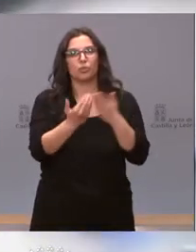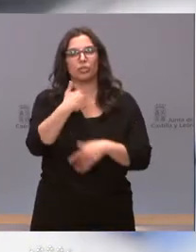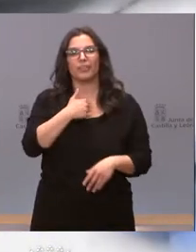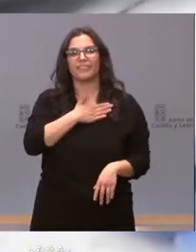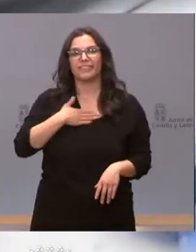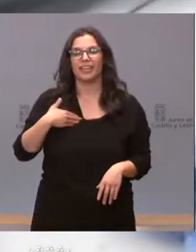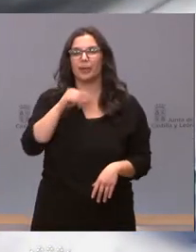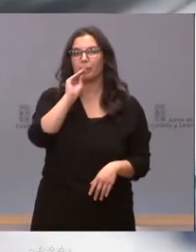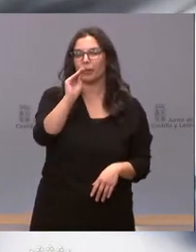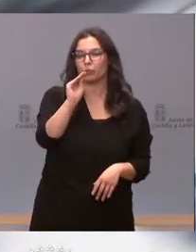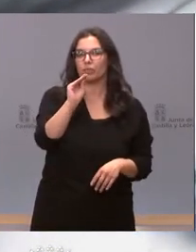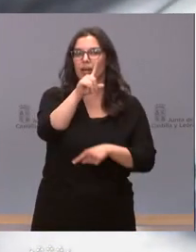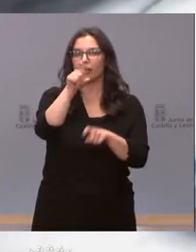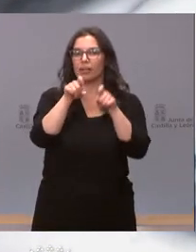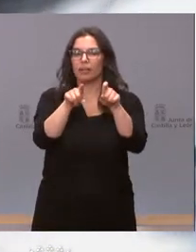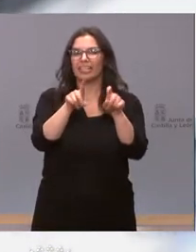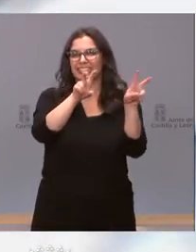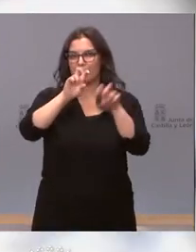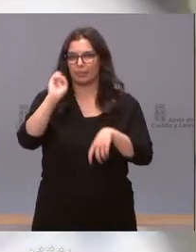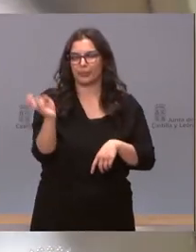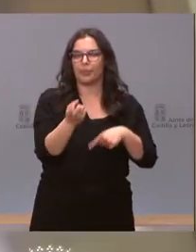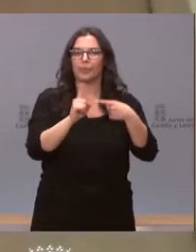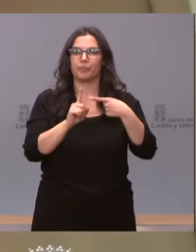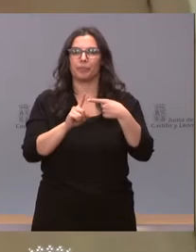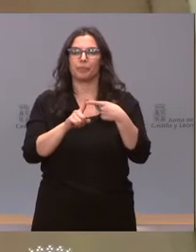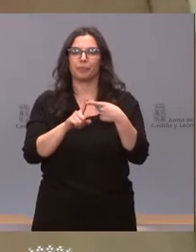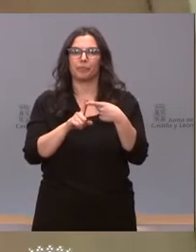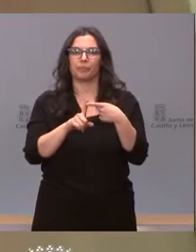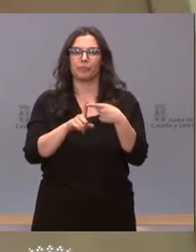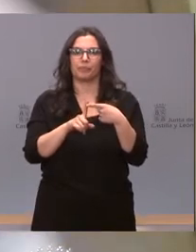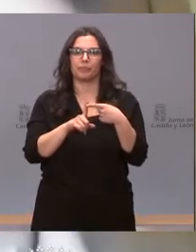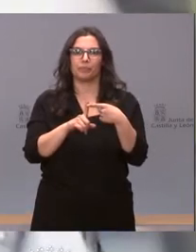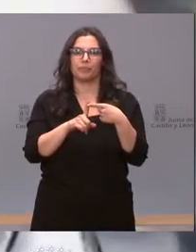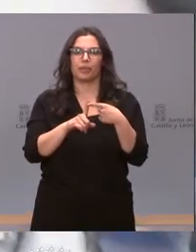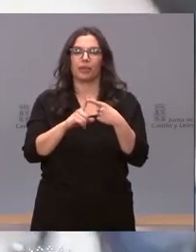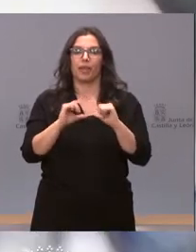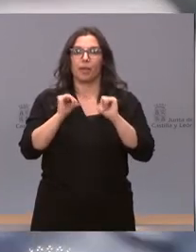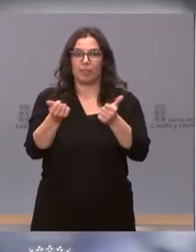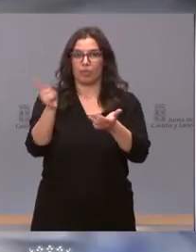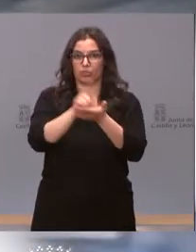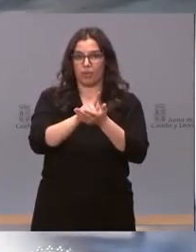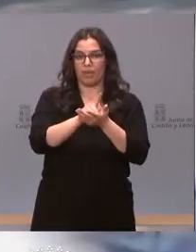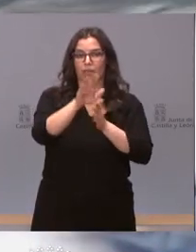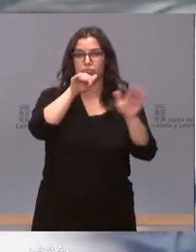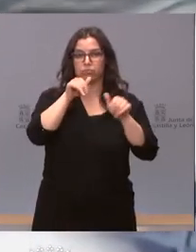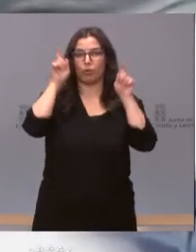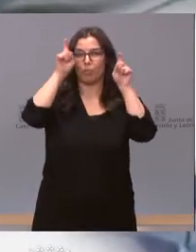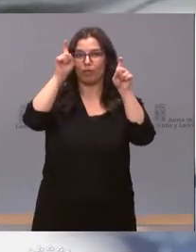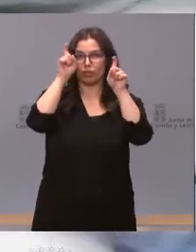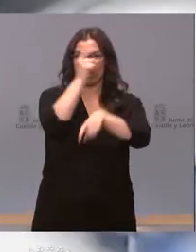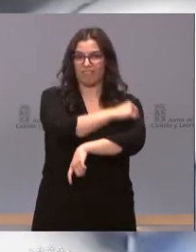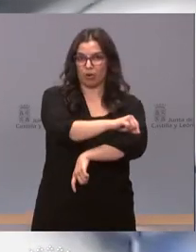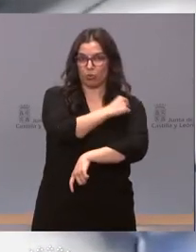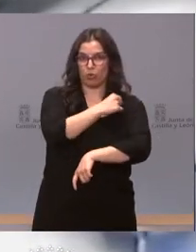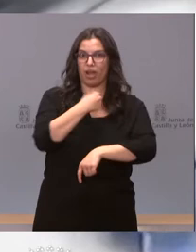quería preguntarle por diferentes asuntos. Por un lado, se ha retomado la vacunación de los docentes, pero los sindicatos de enseñanza, sobre todo,